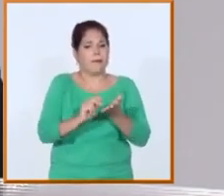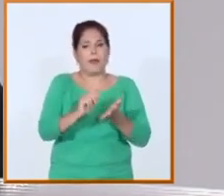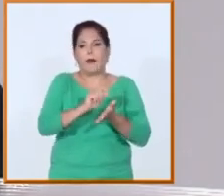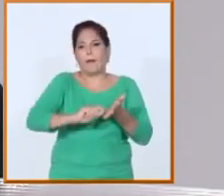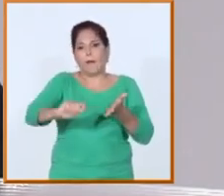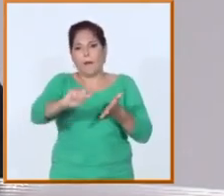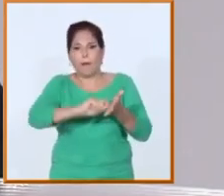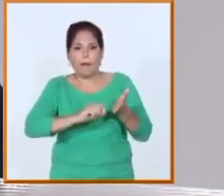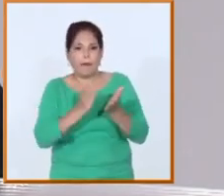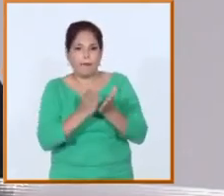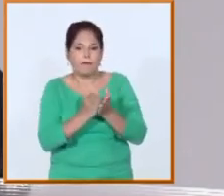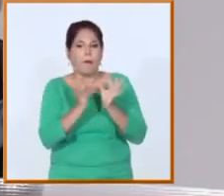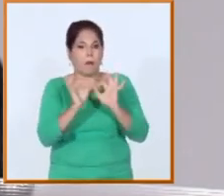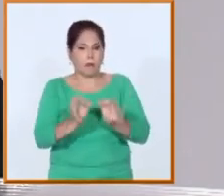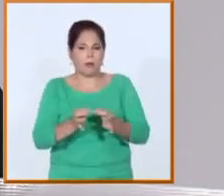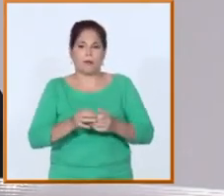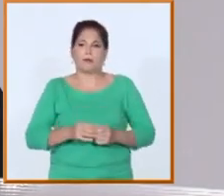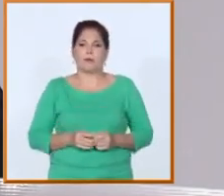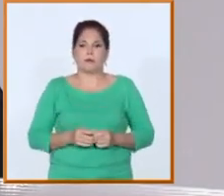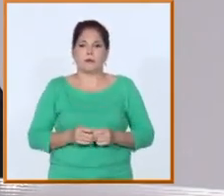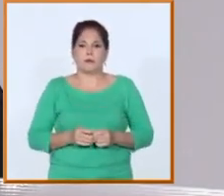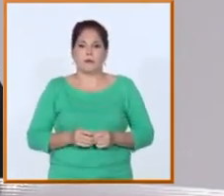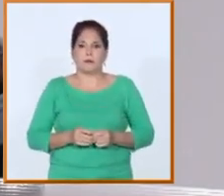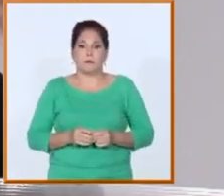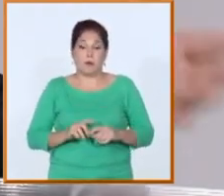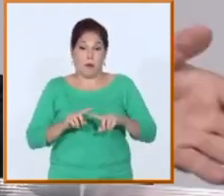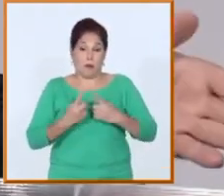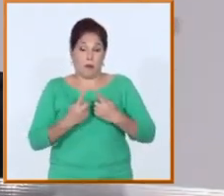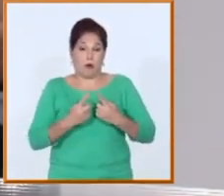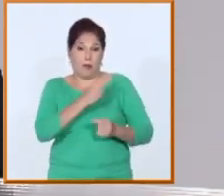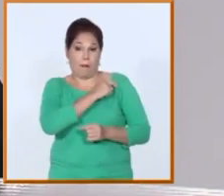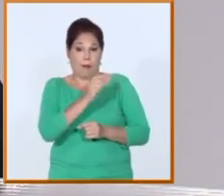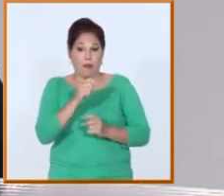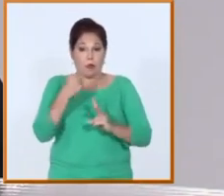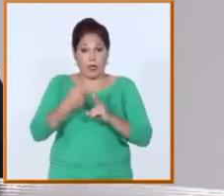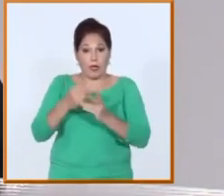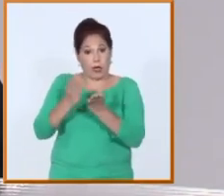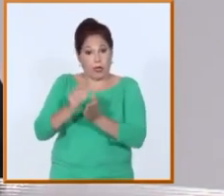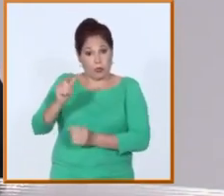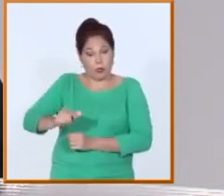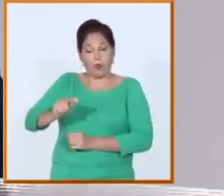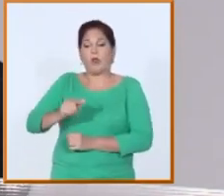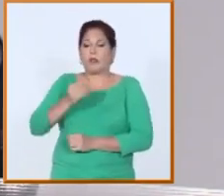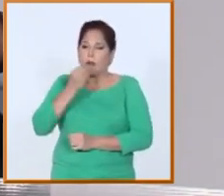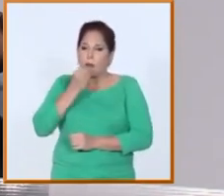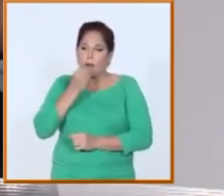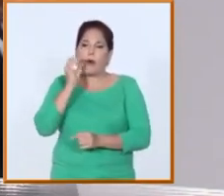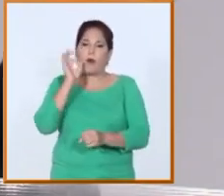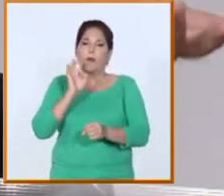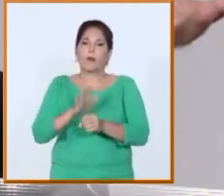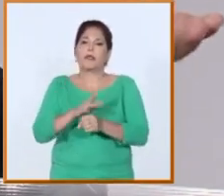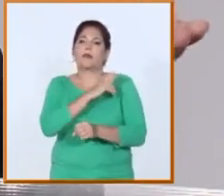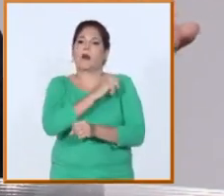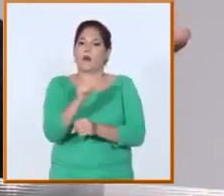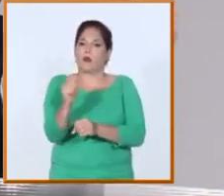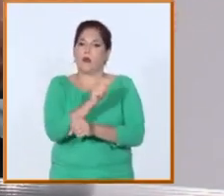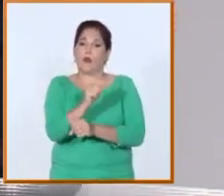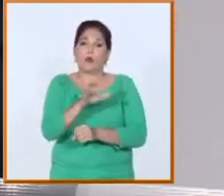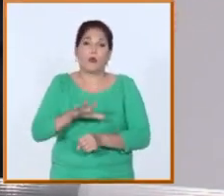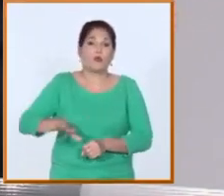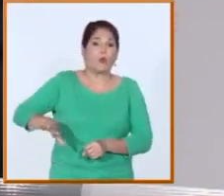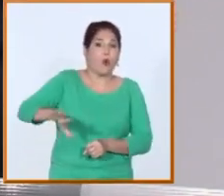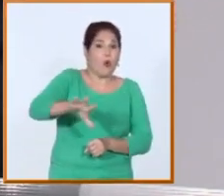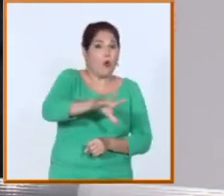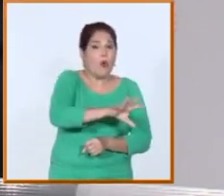estuvo trabajando en eso y preparándonos para que desde ayer pudiera disfrutar en todas las universidades del